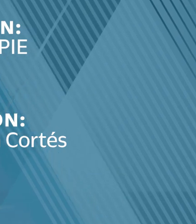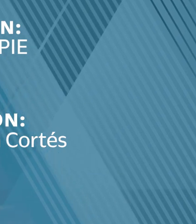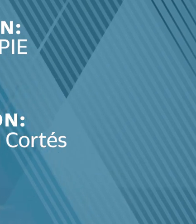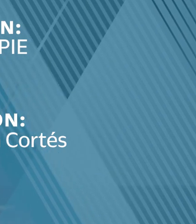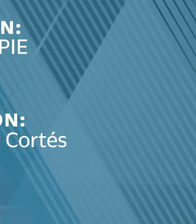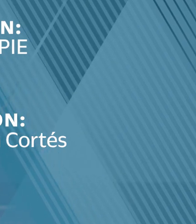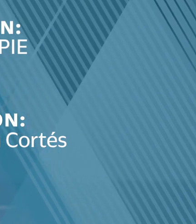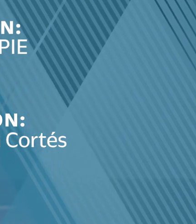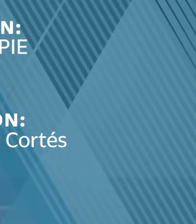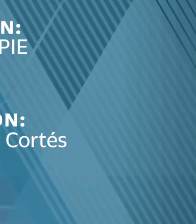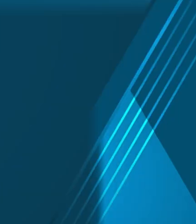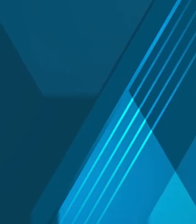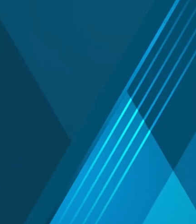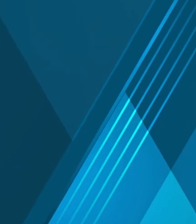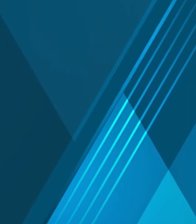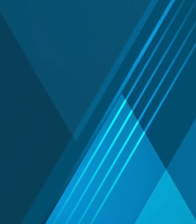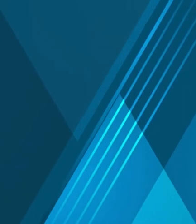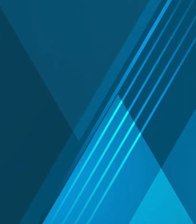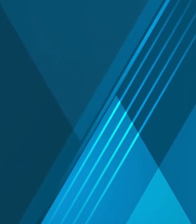política.